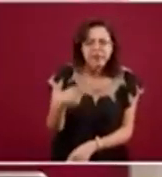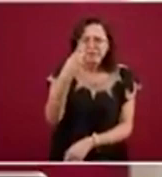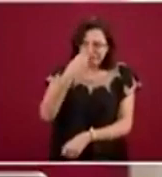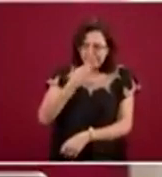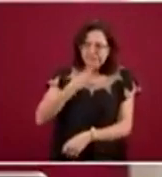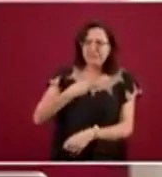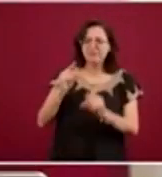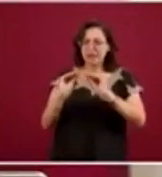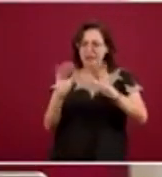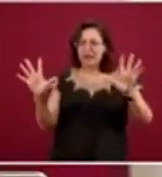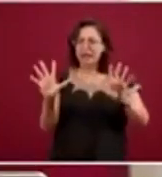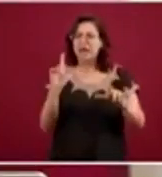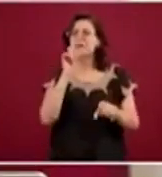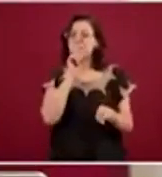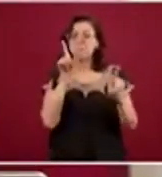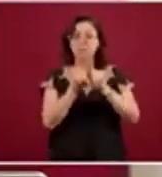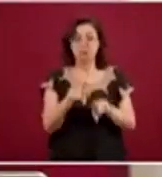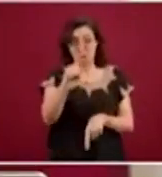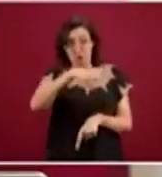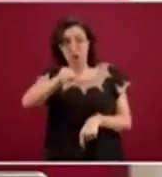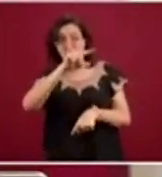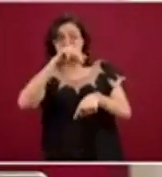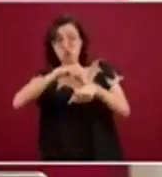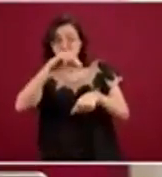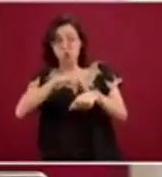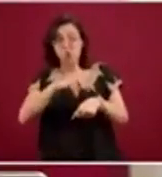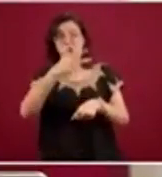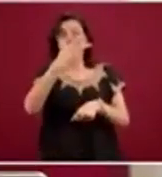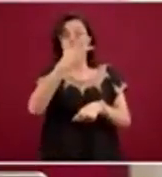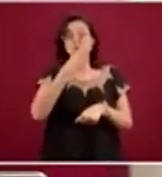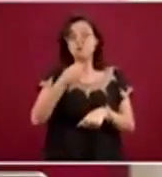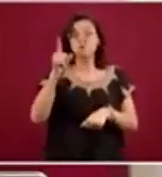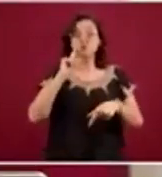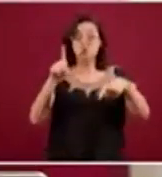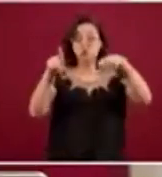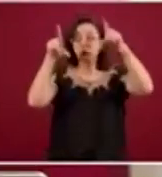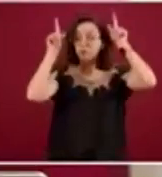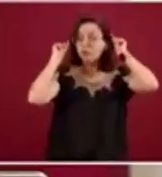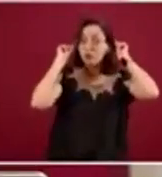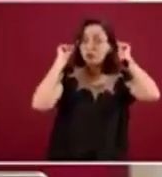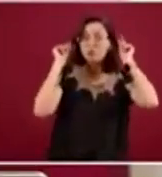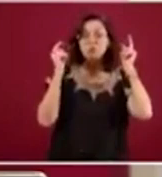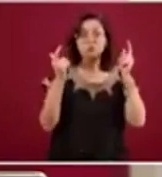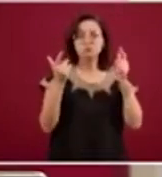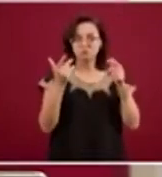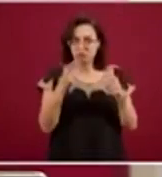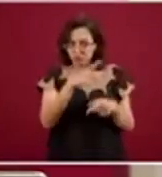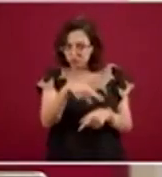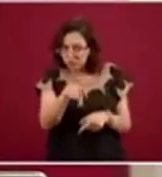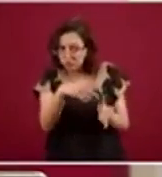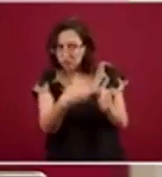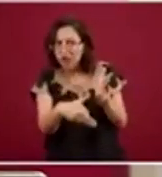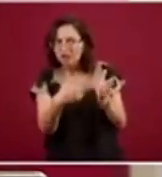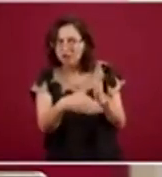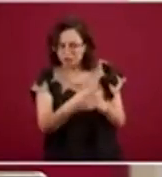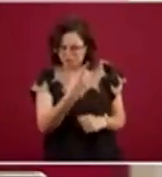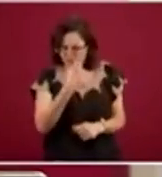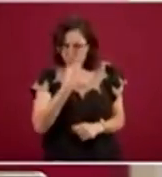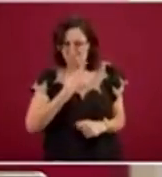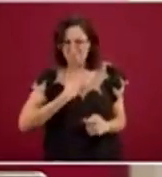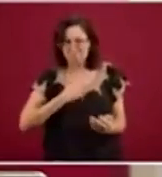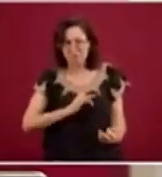Se lo pedimos a los médicos y médicas y enfermeras, todo el personal de salud, de manera directa. Si usted